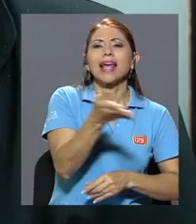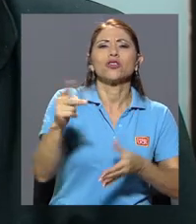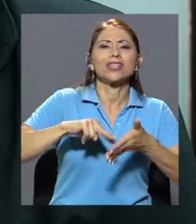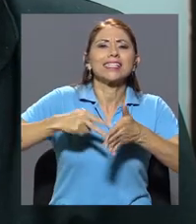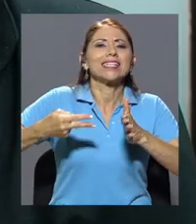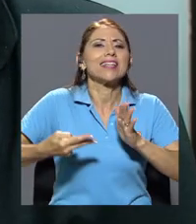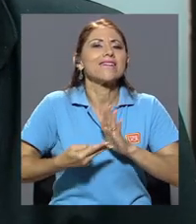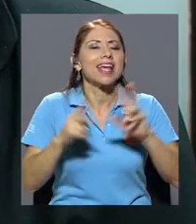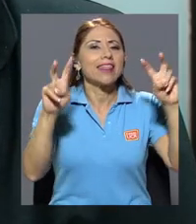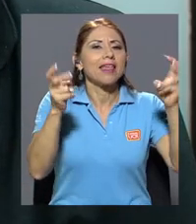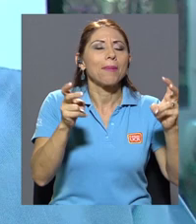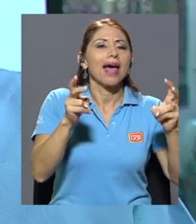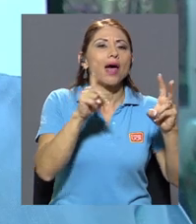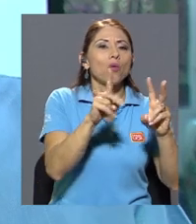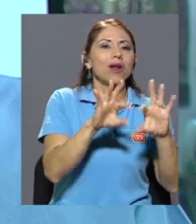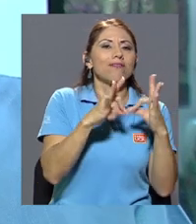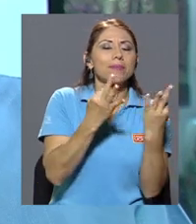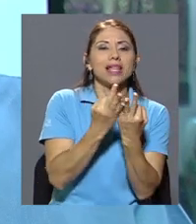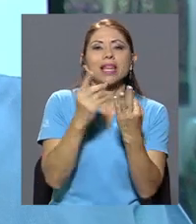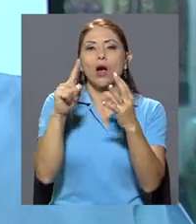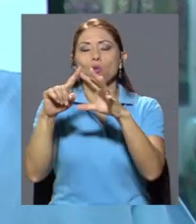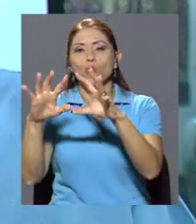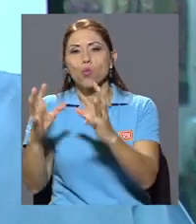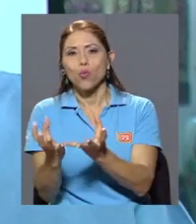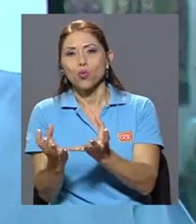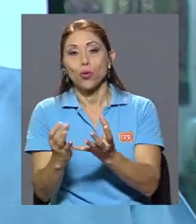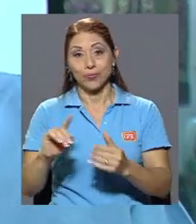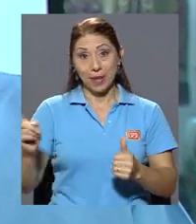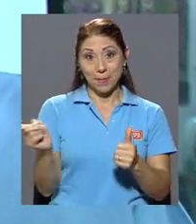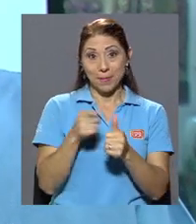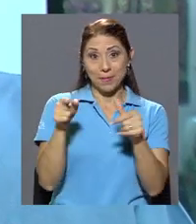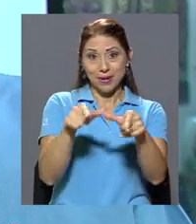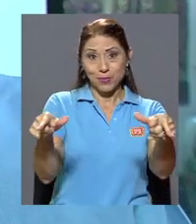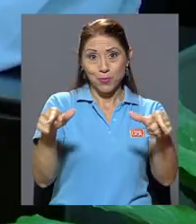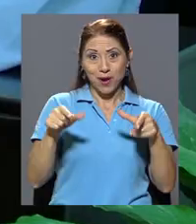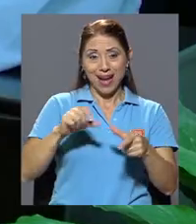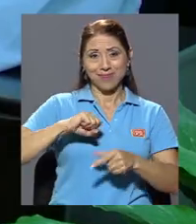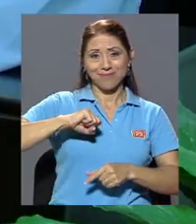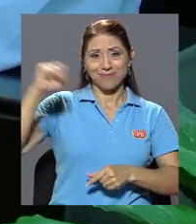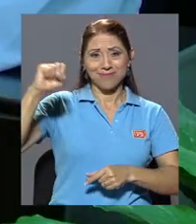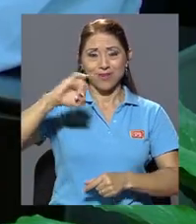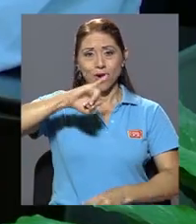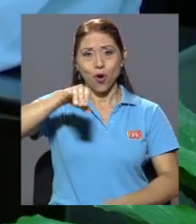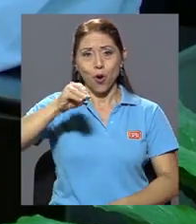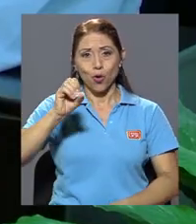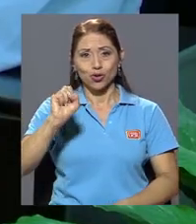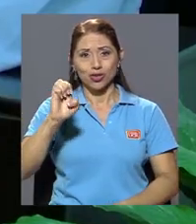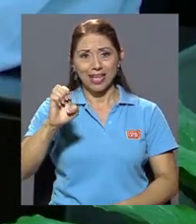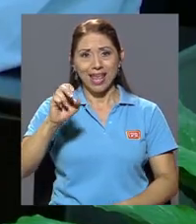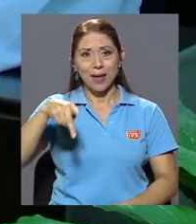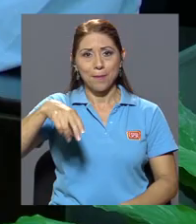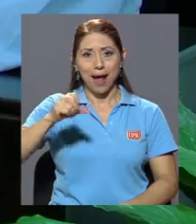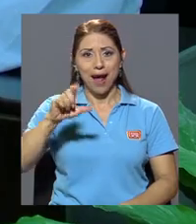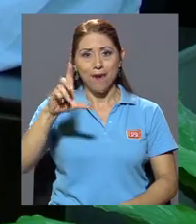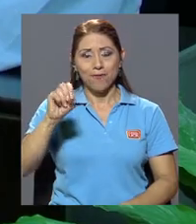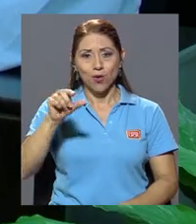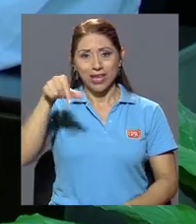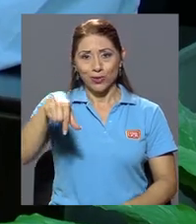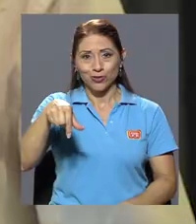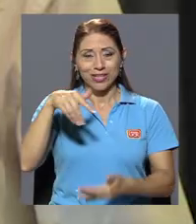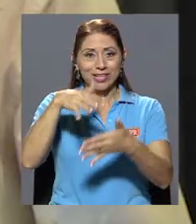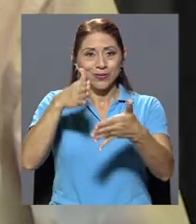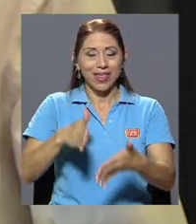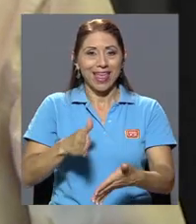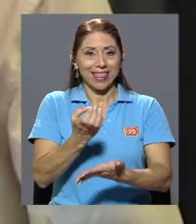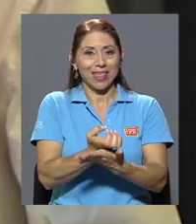temática de una familia o un mundo. El primer lugar del concurso lo obtuvo José Pablo Quirós. Él es estudiante de